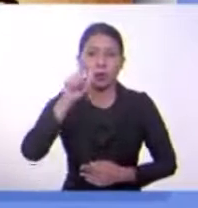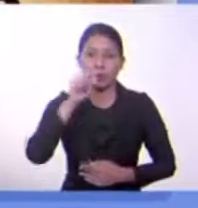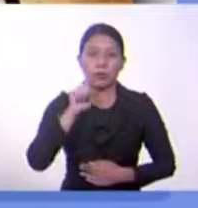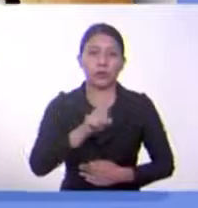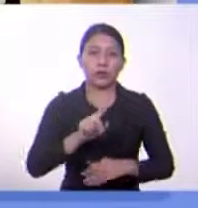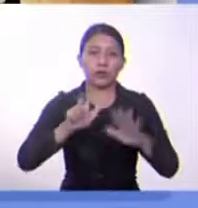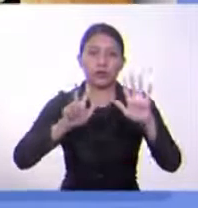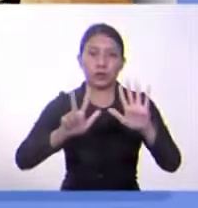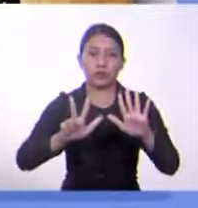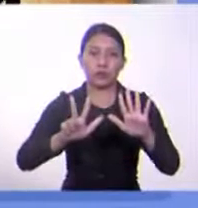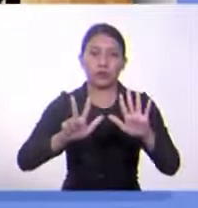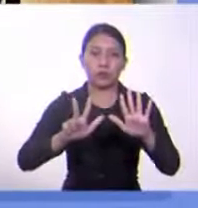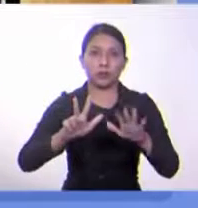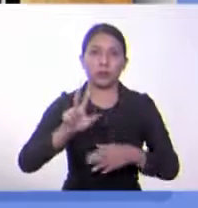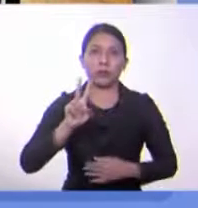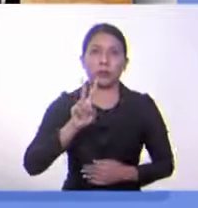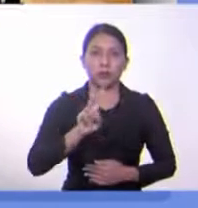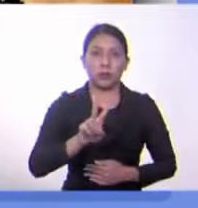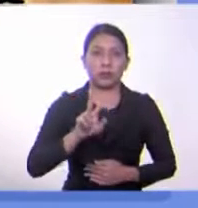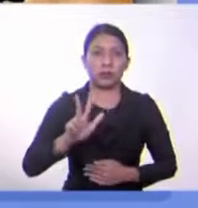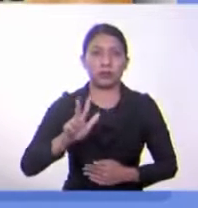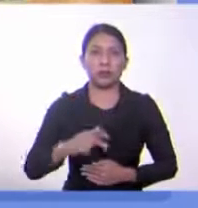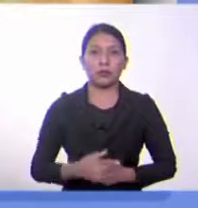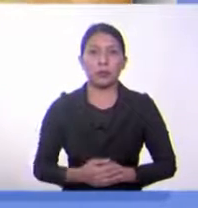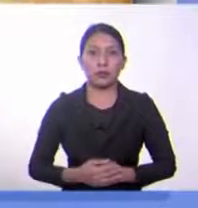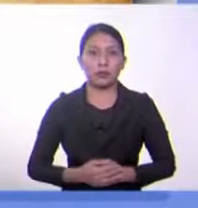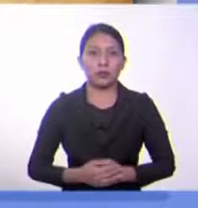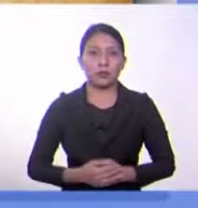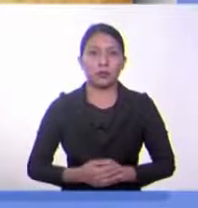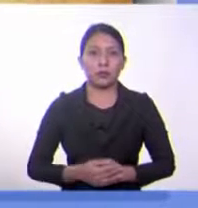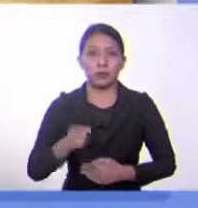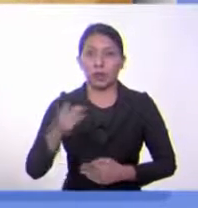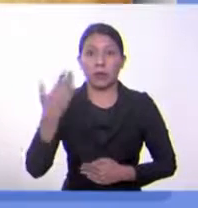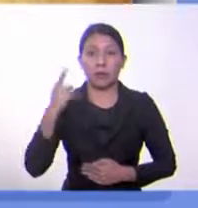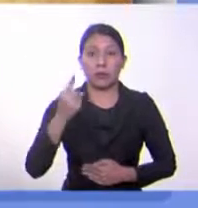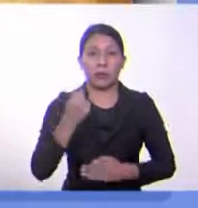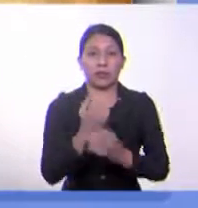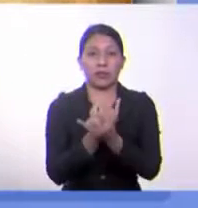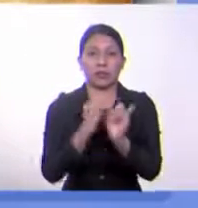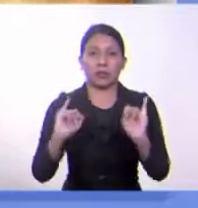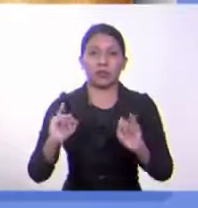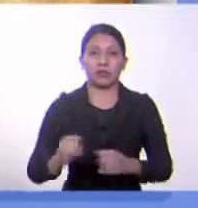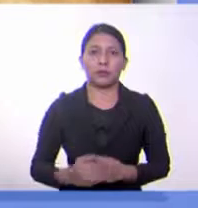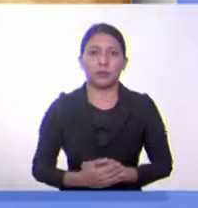1823, que es la independencia con relación a México.